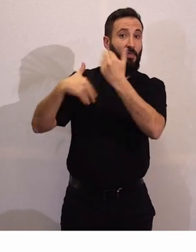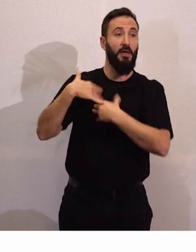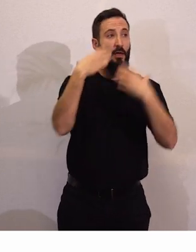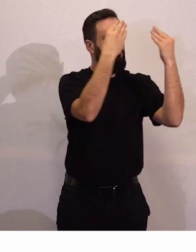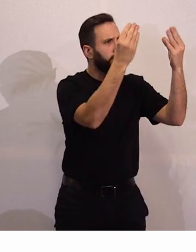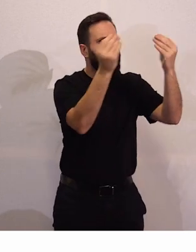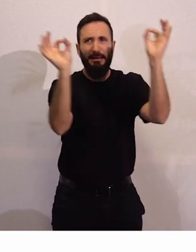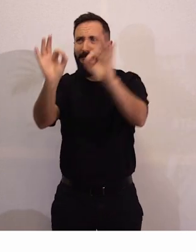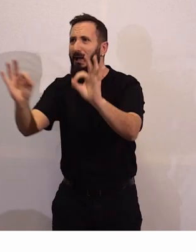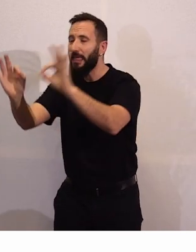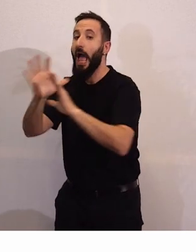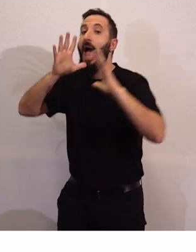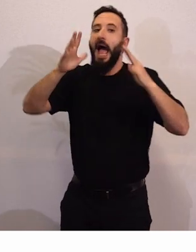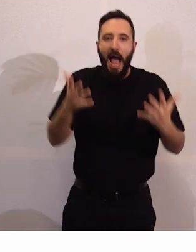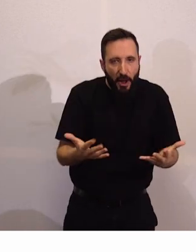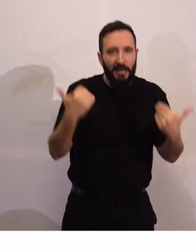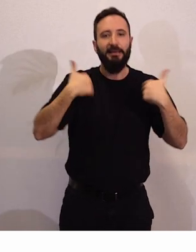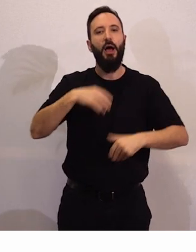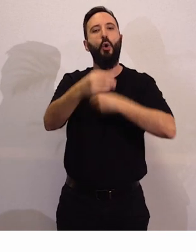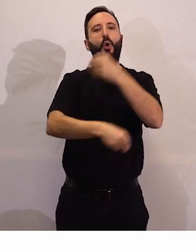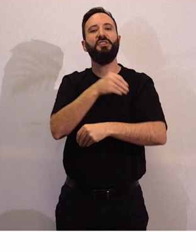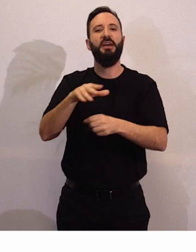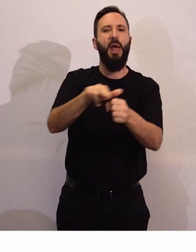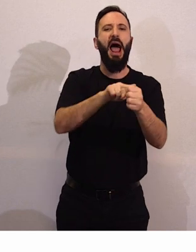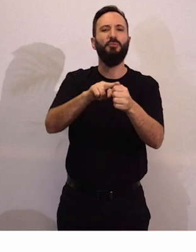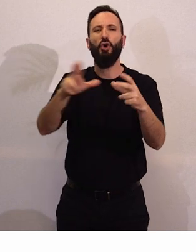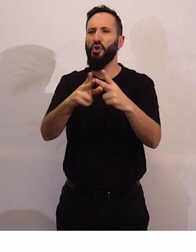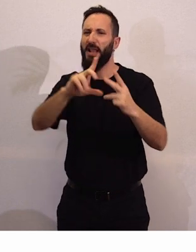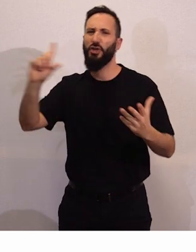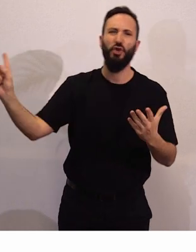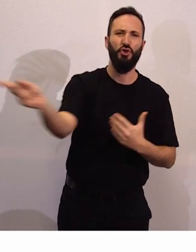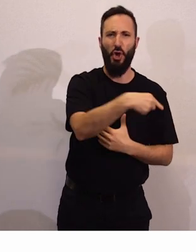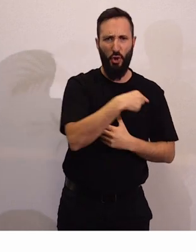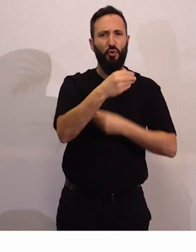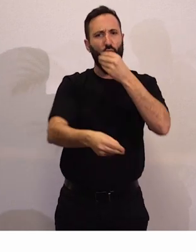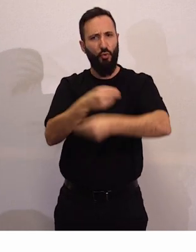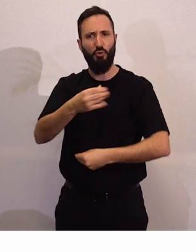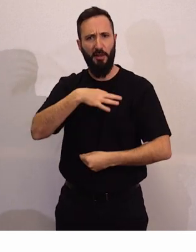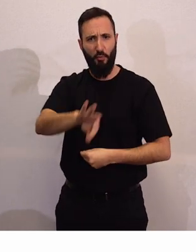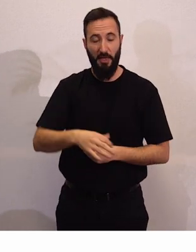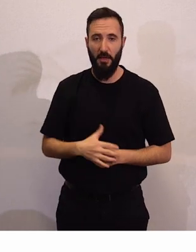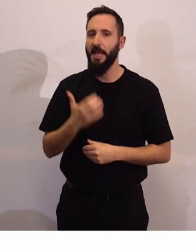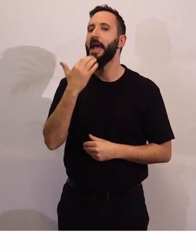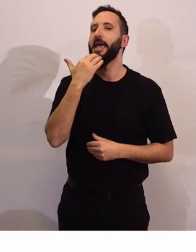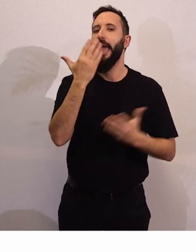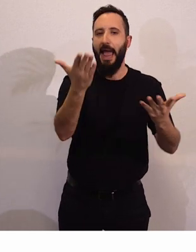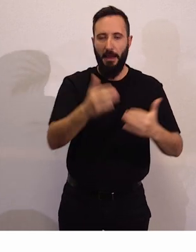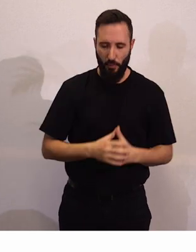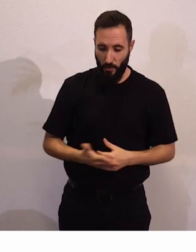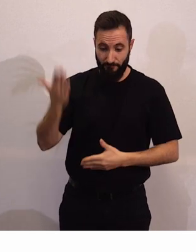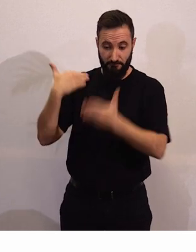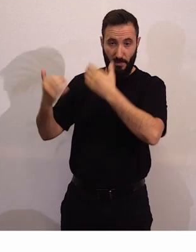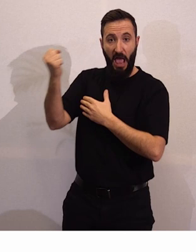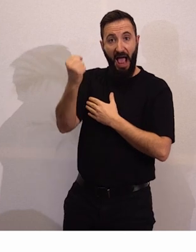En cambio, ahora son ideas que se utilizan en todos los ámbitos sociales. Por ejemplo, hace unos